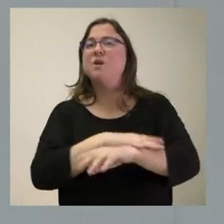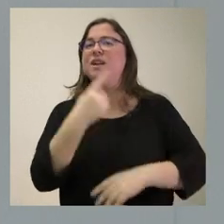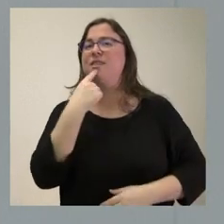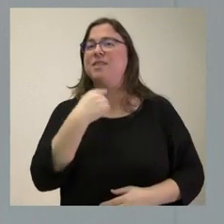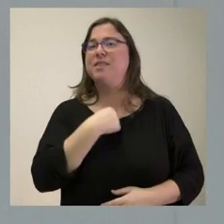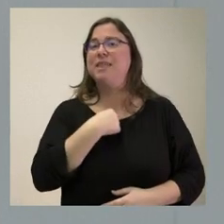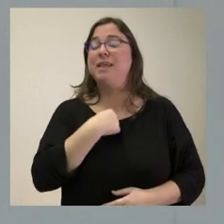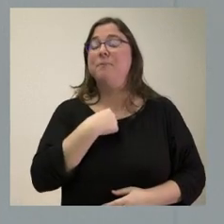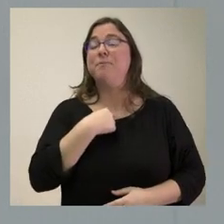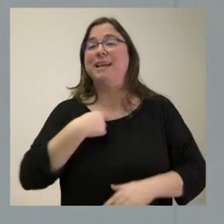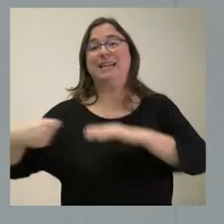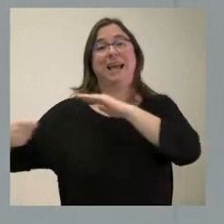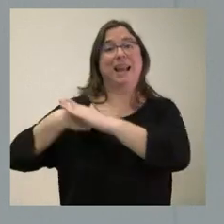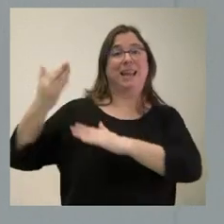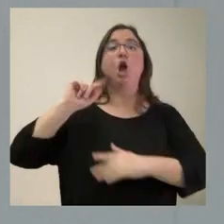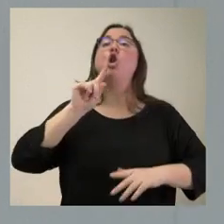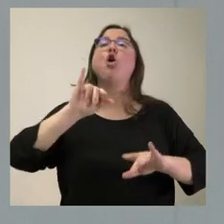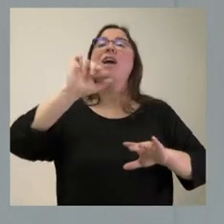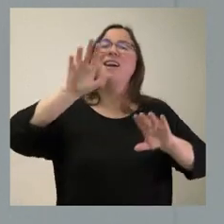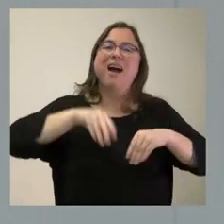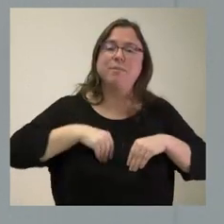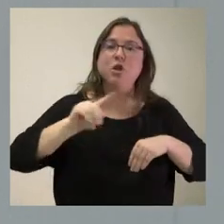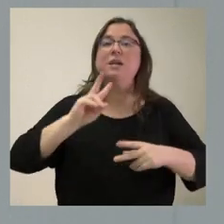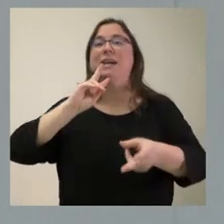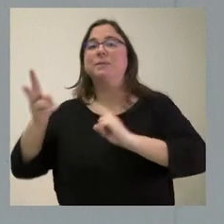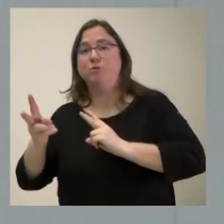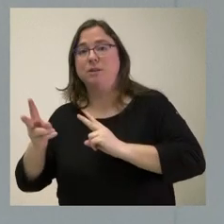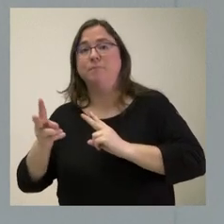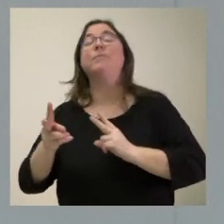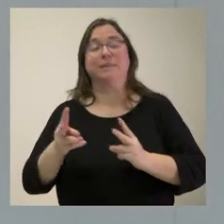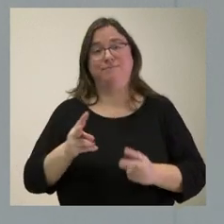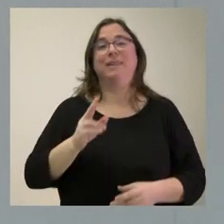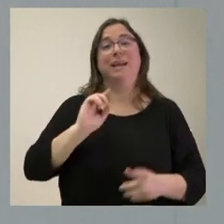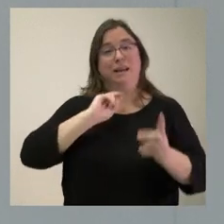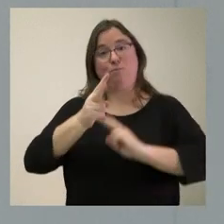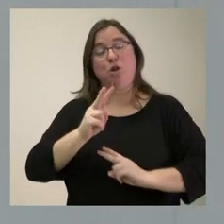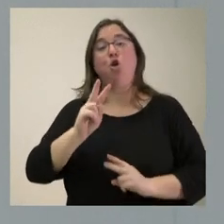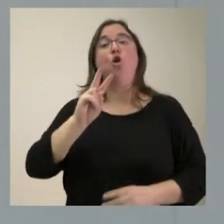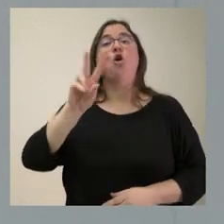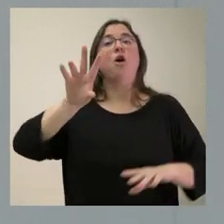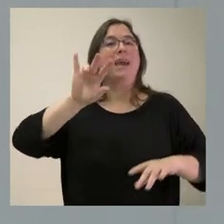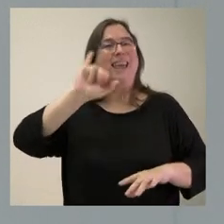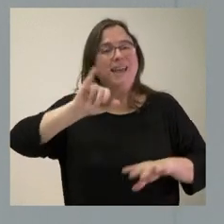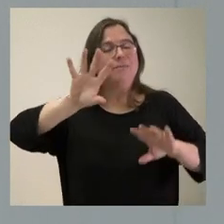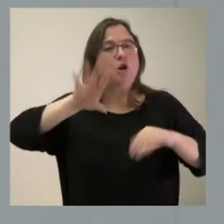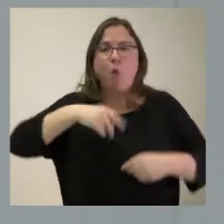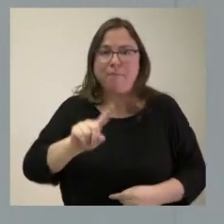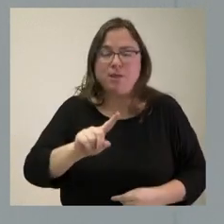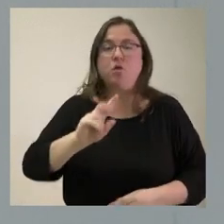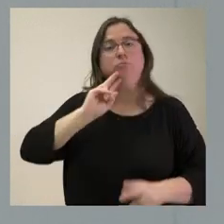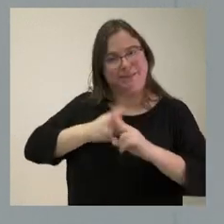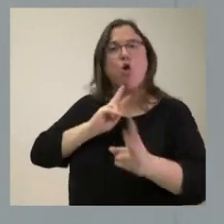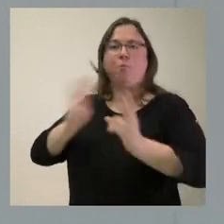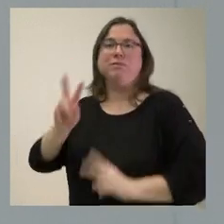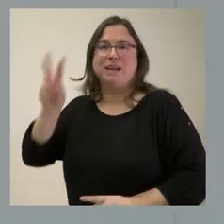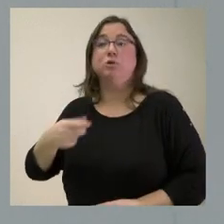requerimiento no se inadmite, se contesta, es que la inadmisión es una contestación. Nosotros remitimos la contestación al Gobierno, donde,